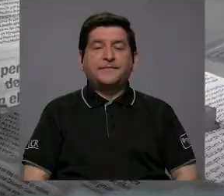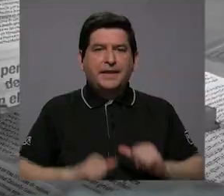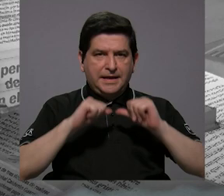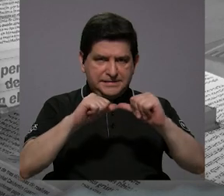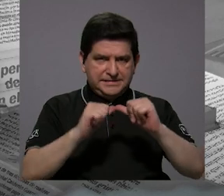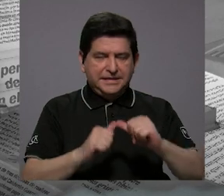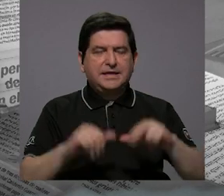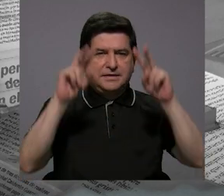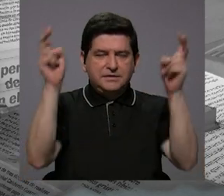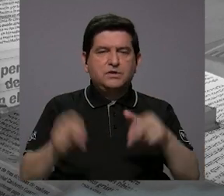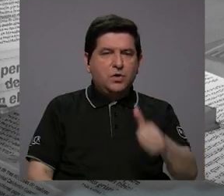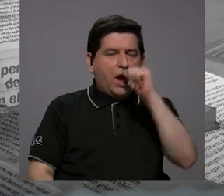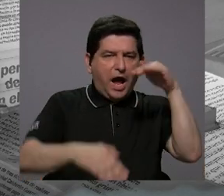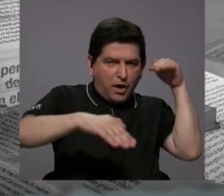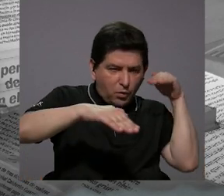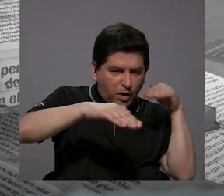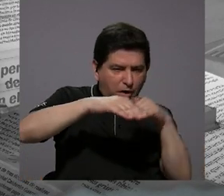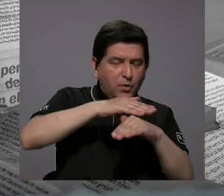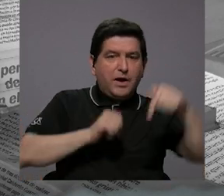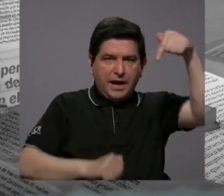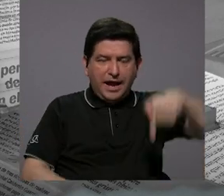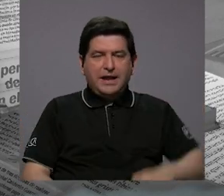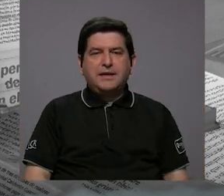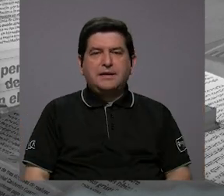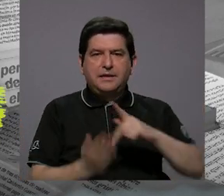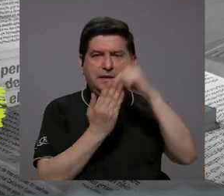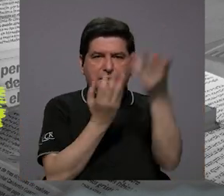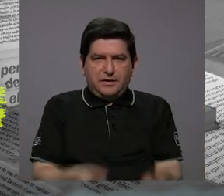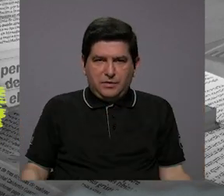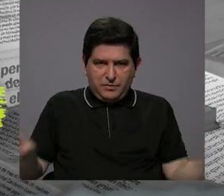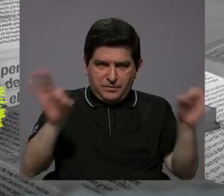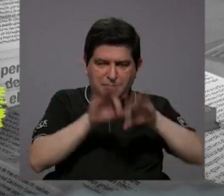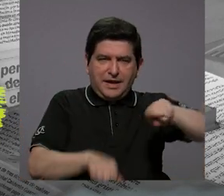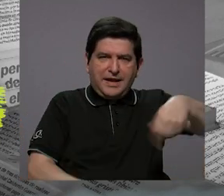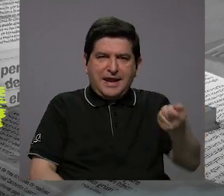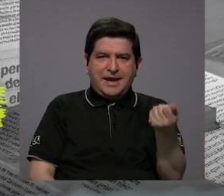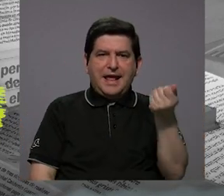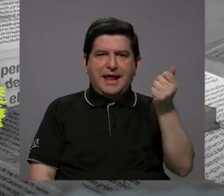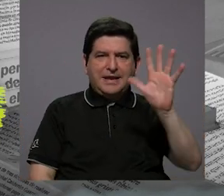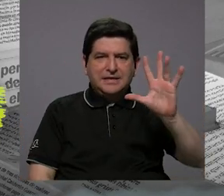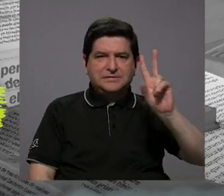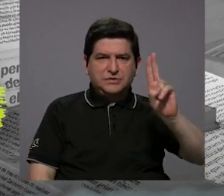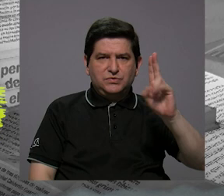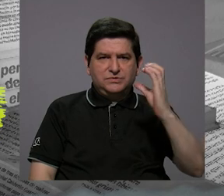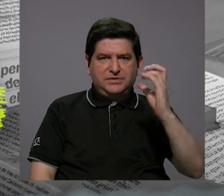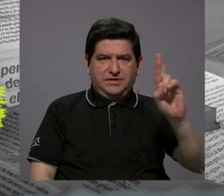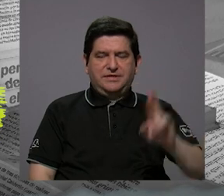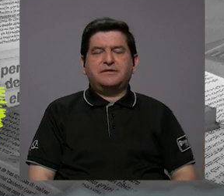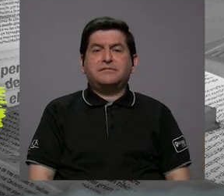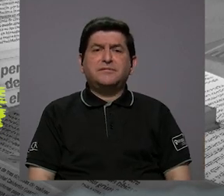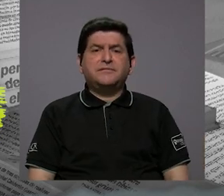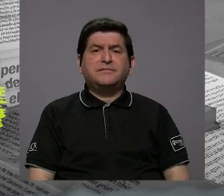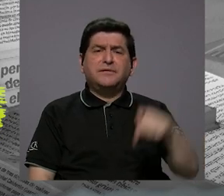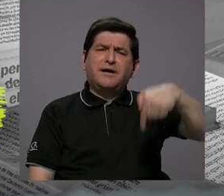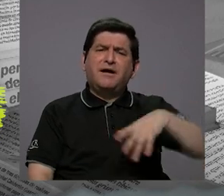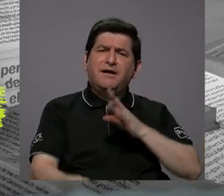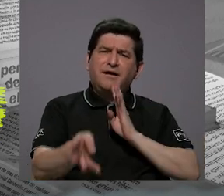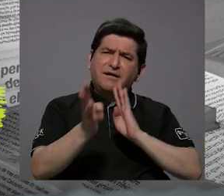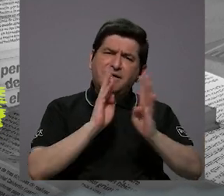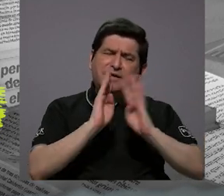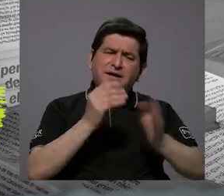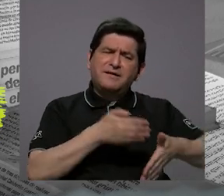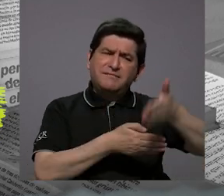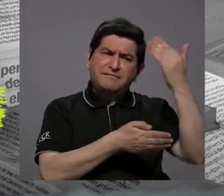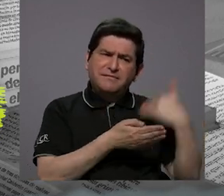Y continuamos con el tema aguas subterráneas aquí en Lo que importa por Canal 15 UCR, entonces hablamos,